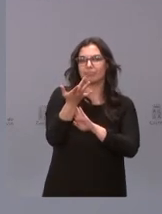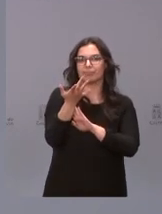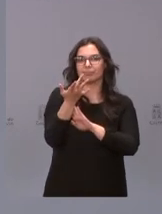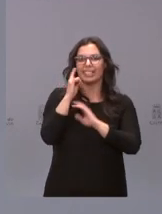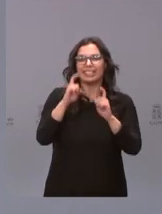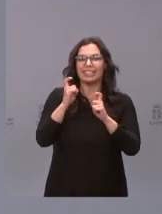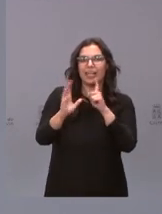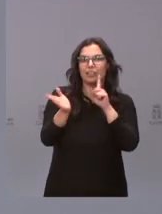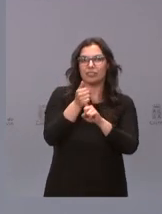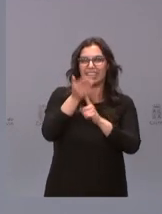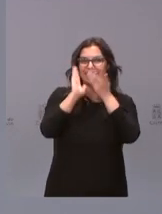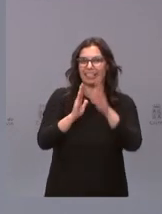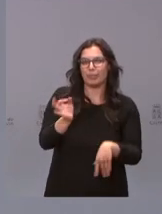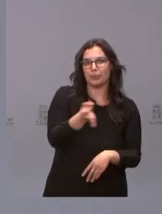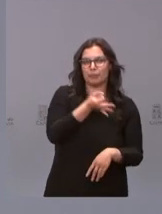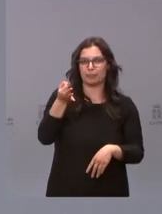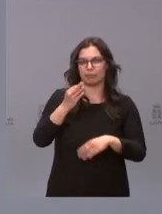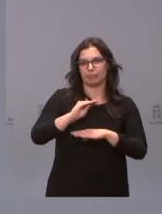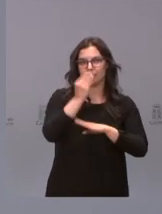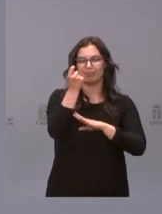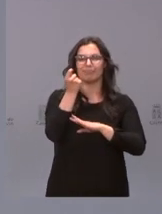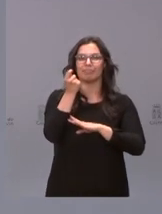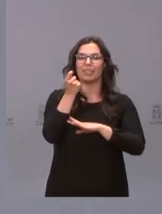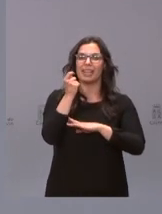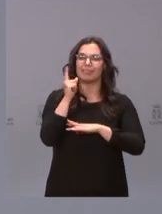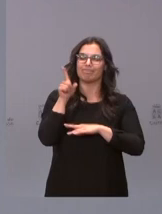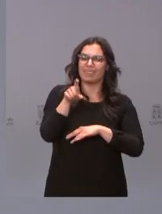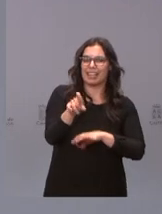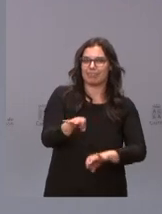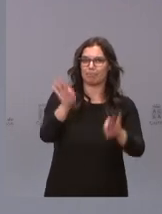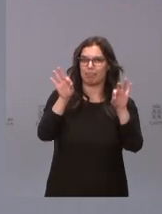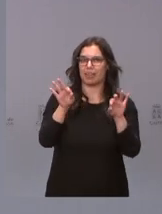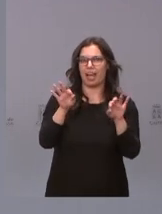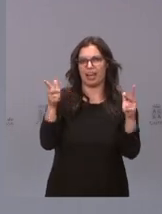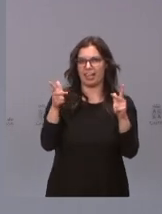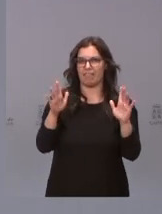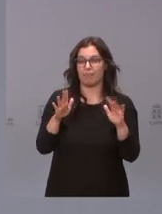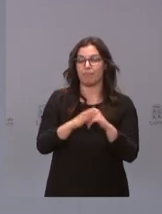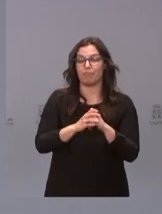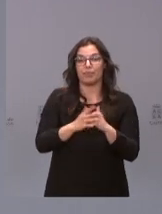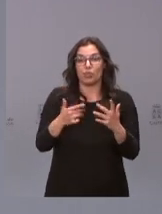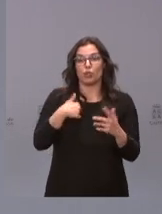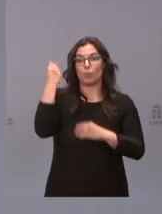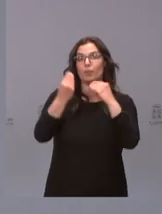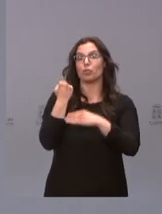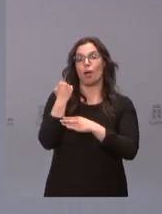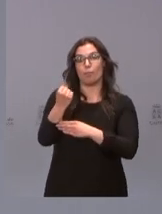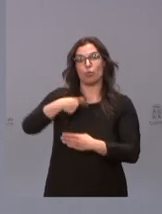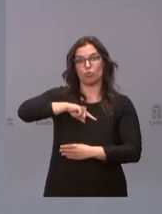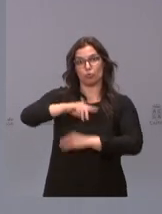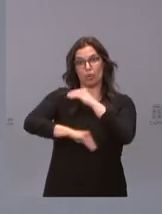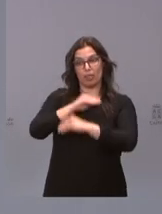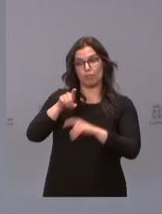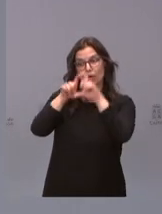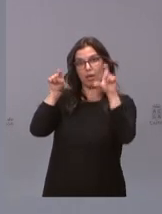tratamientos exitosos en cánceres especialmente agresivos. Yo creo que, por tanto, el apoyo que realizamos a esta